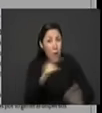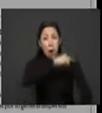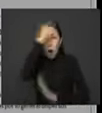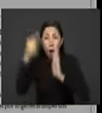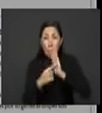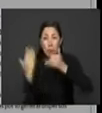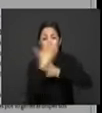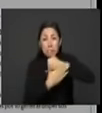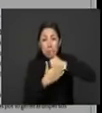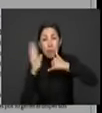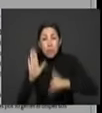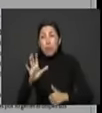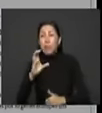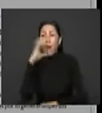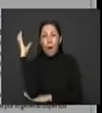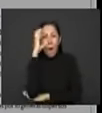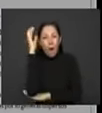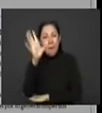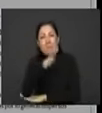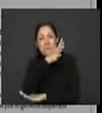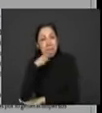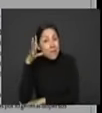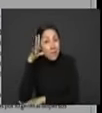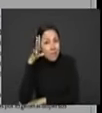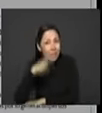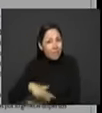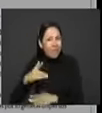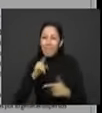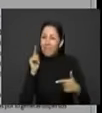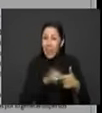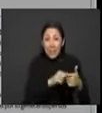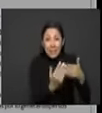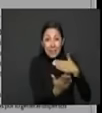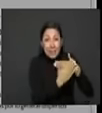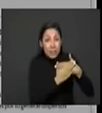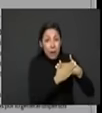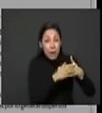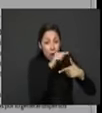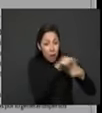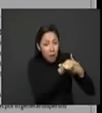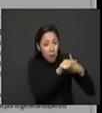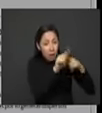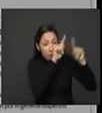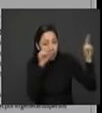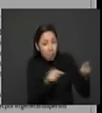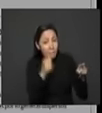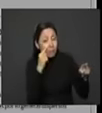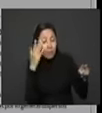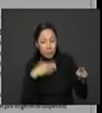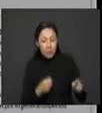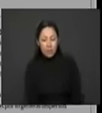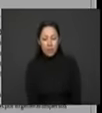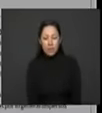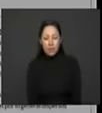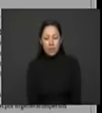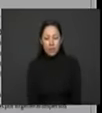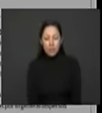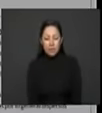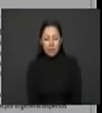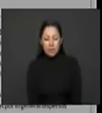Colombia rural profunda. Tenemos que cambiar de escala. Y ese es un gran desafío. Los ministerios, debo decir,